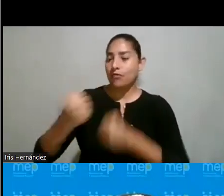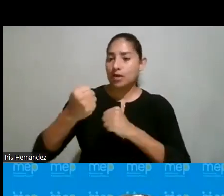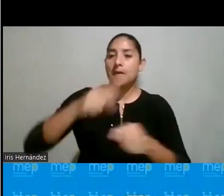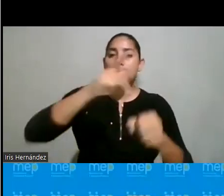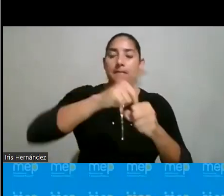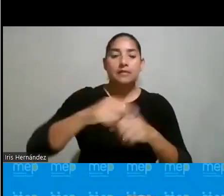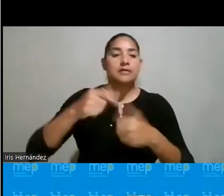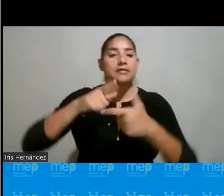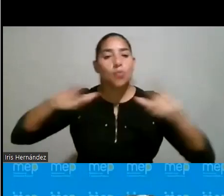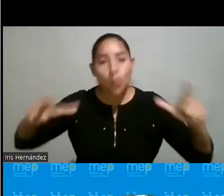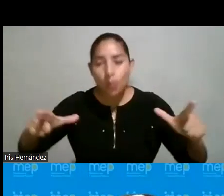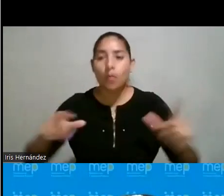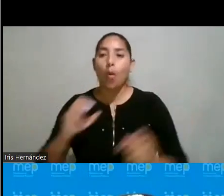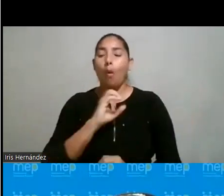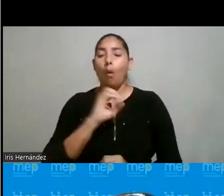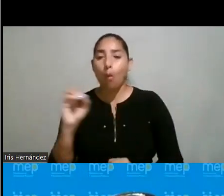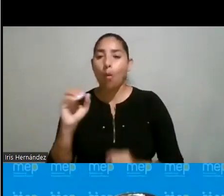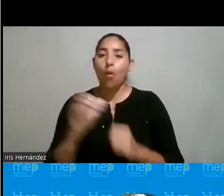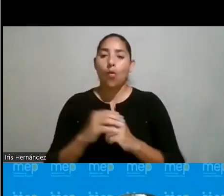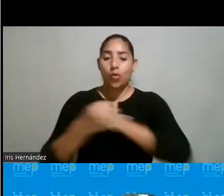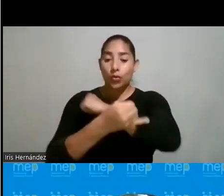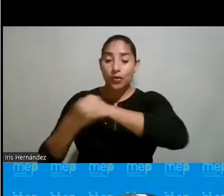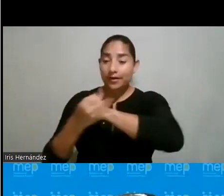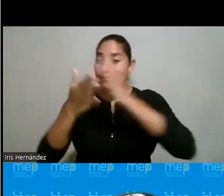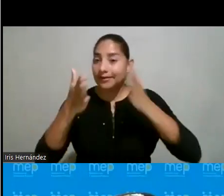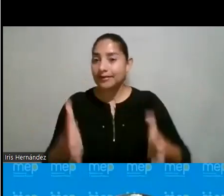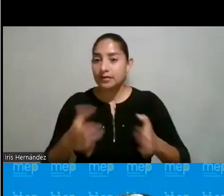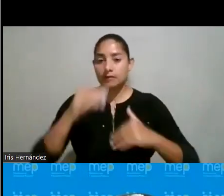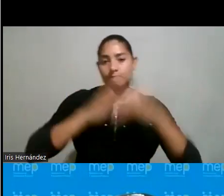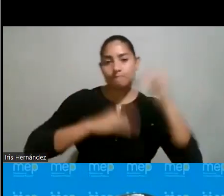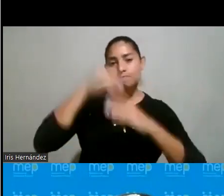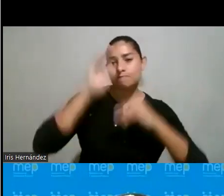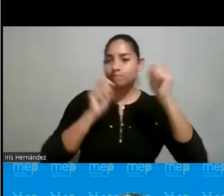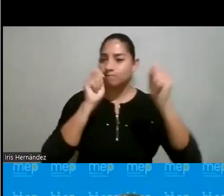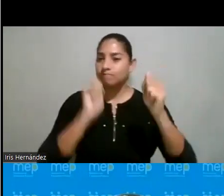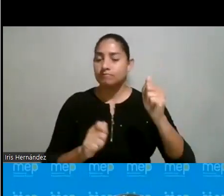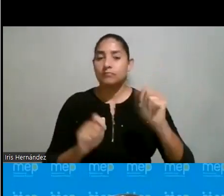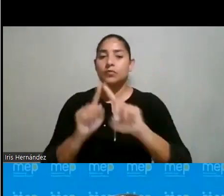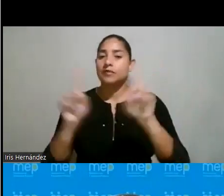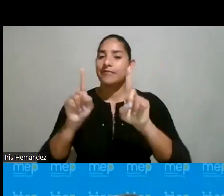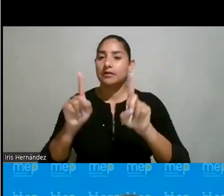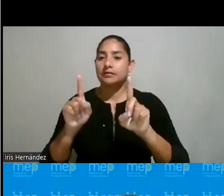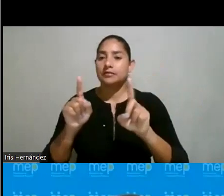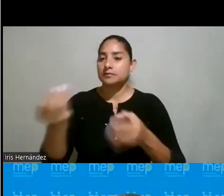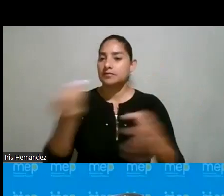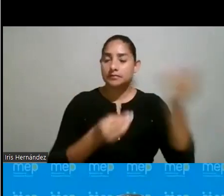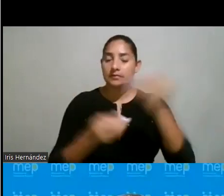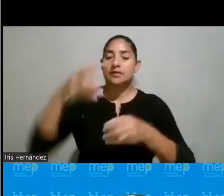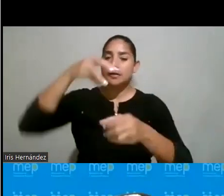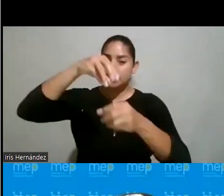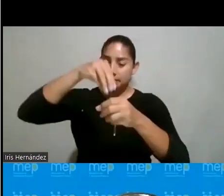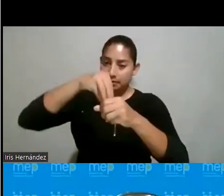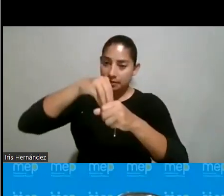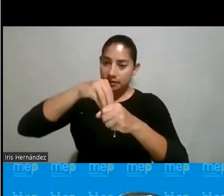de idioma o fortalecer la parte de ingeniería, de construcción, ¿verdad? Todos esos elementos vienen dentro de este